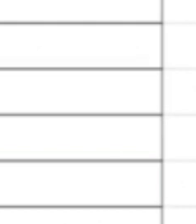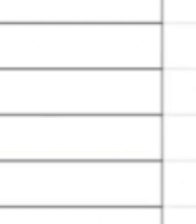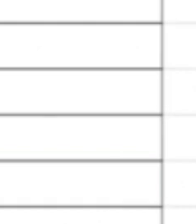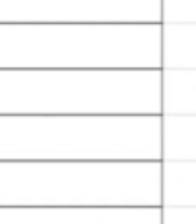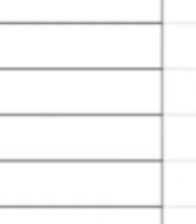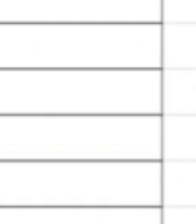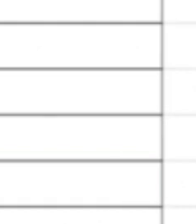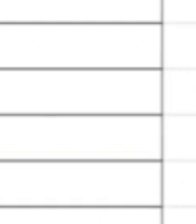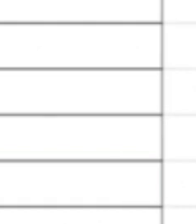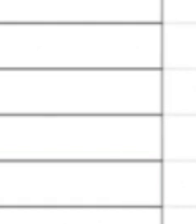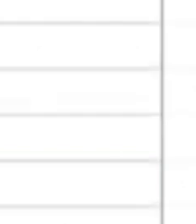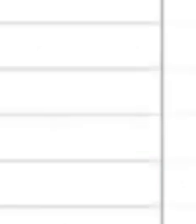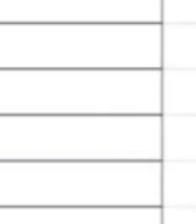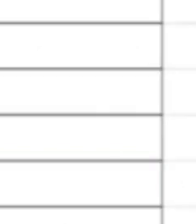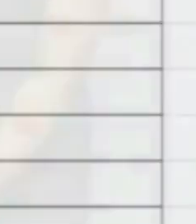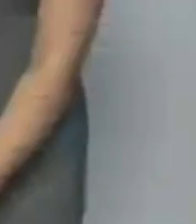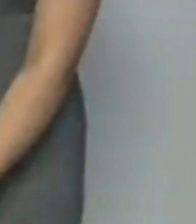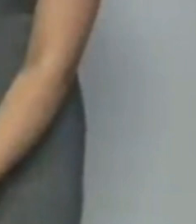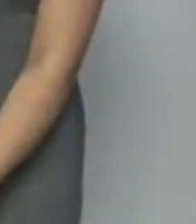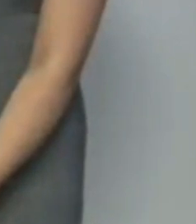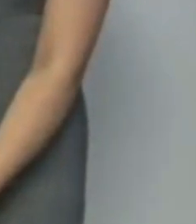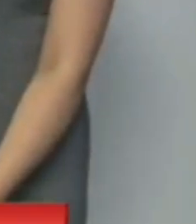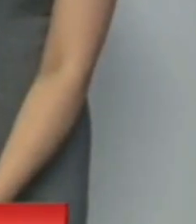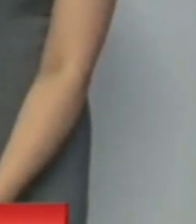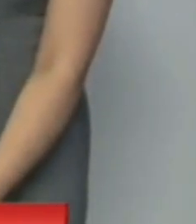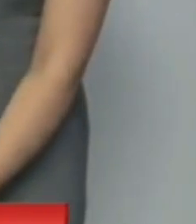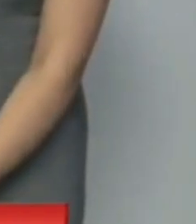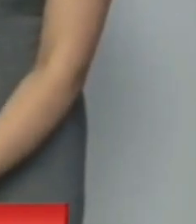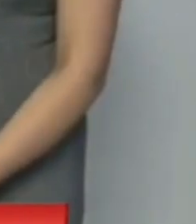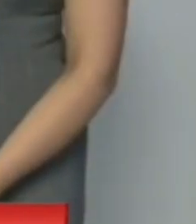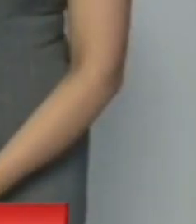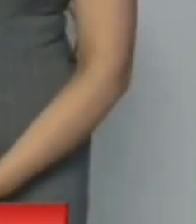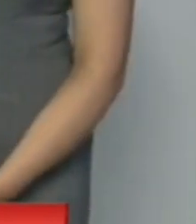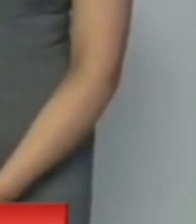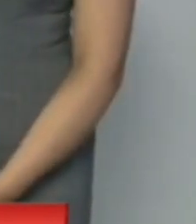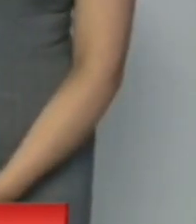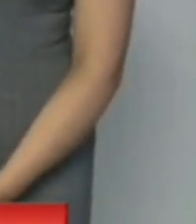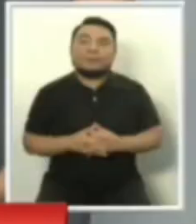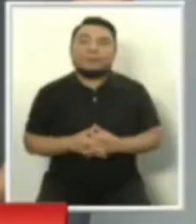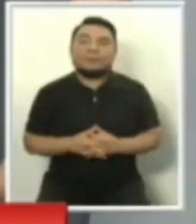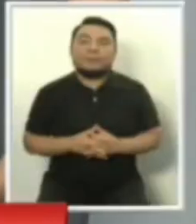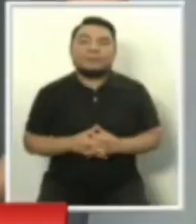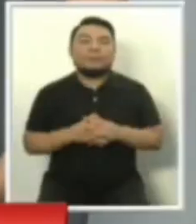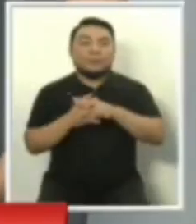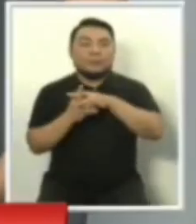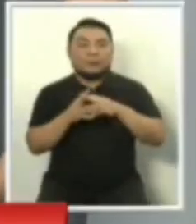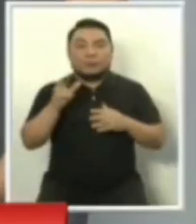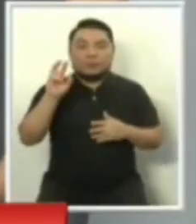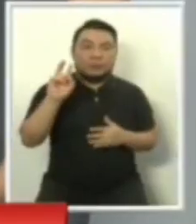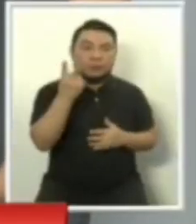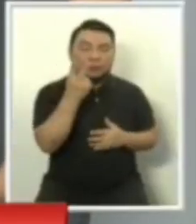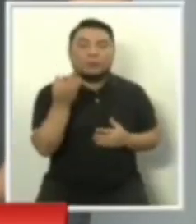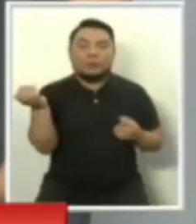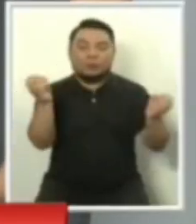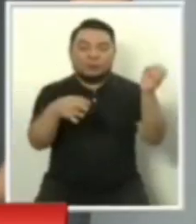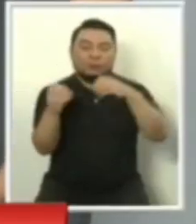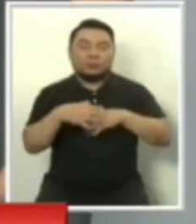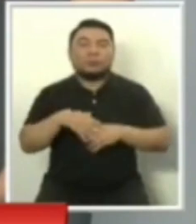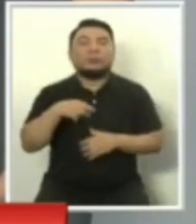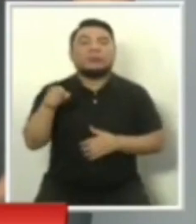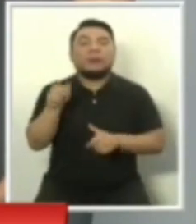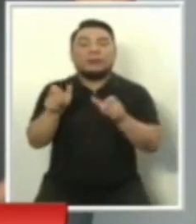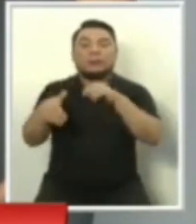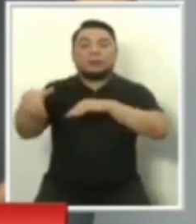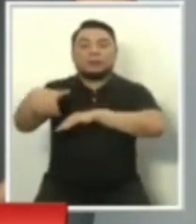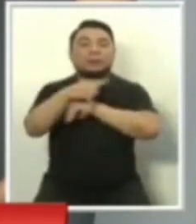Vamos rápidamente al segundo bloque de esta parte. El segundo bloque de esta parte involucra la pregunta ciudadana.